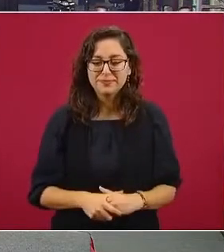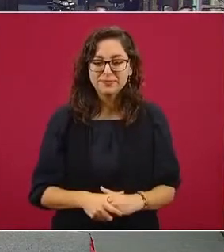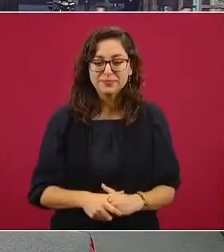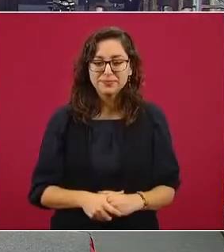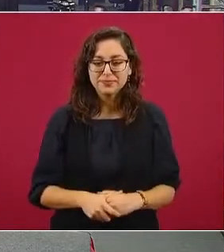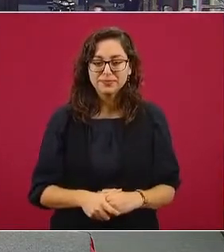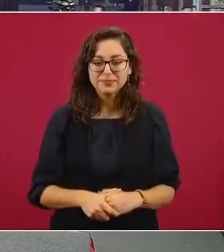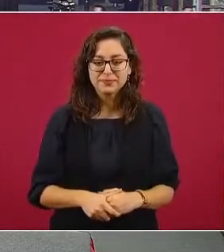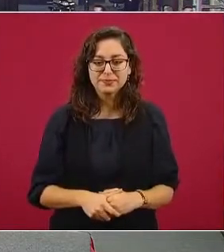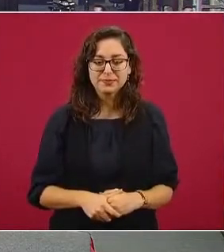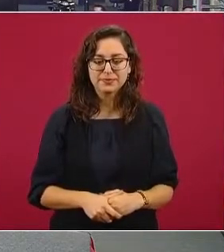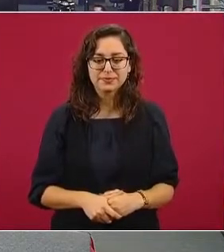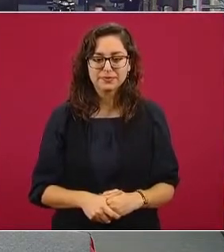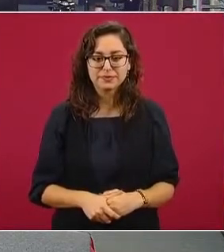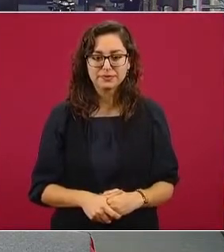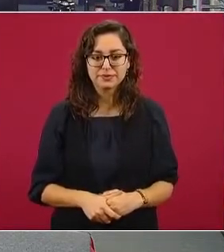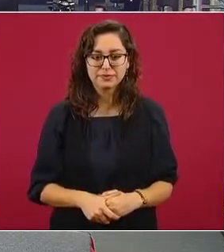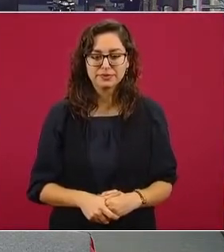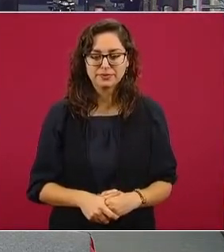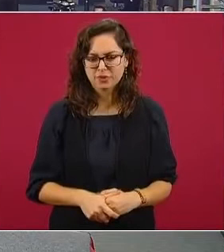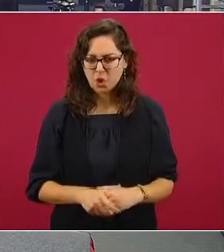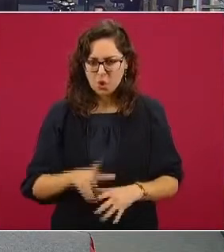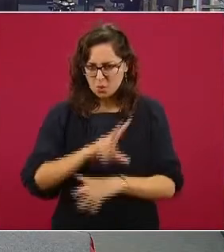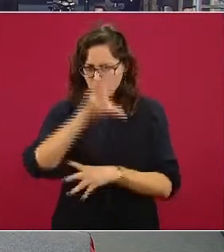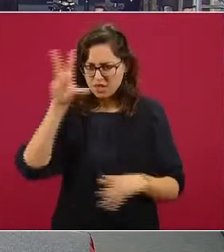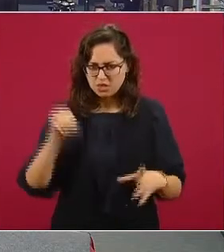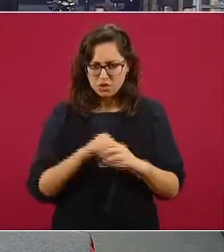Pero ponlo desde el inicio.